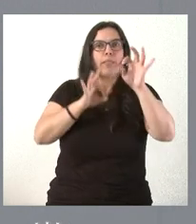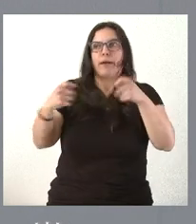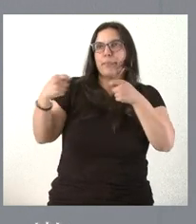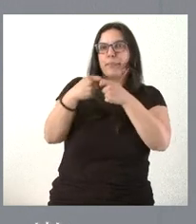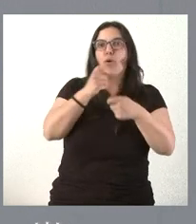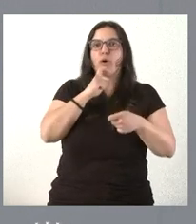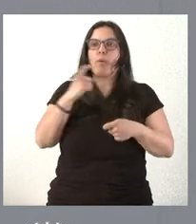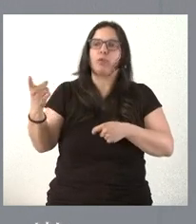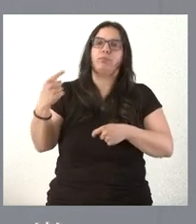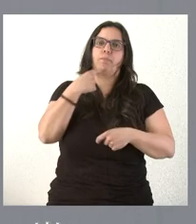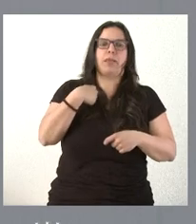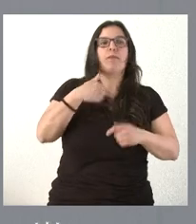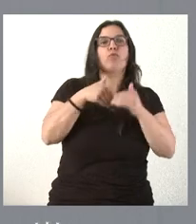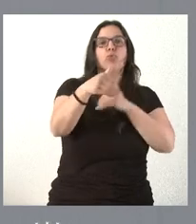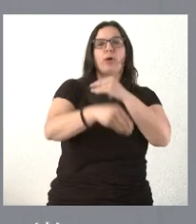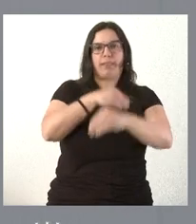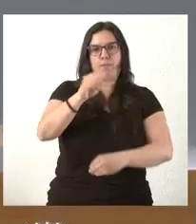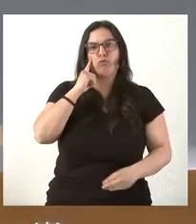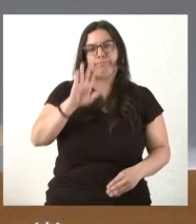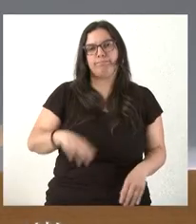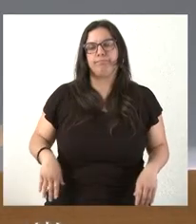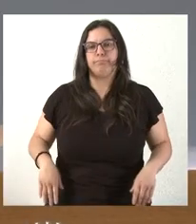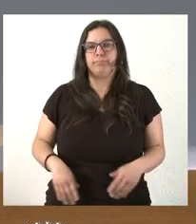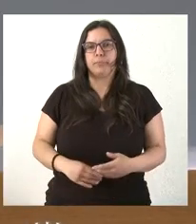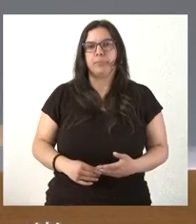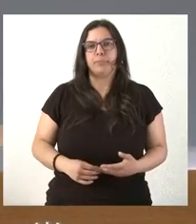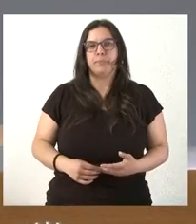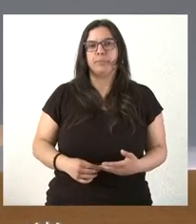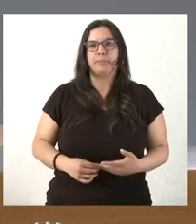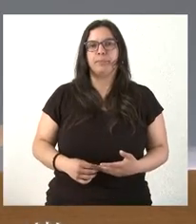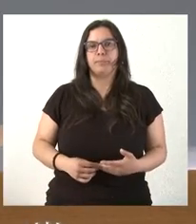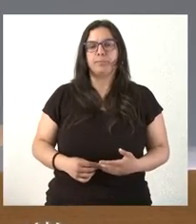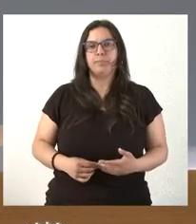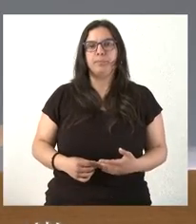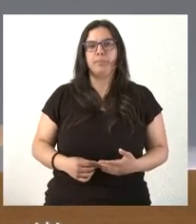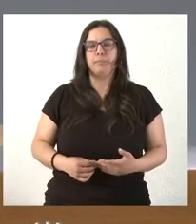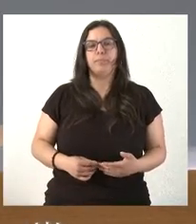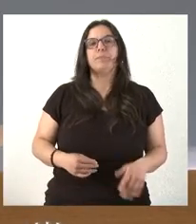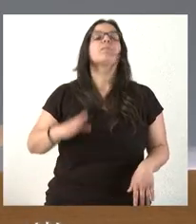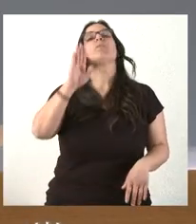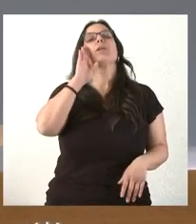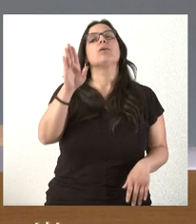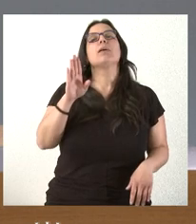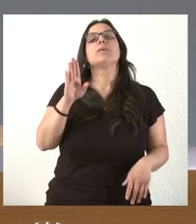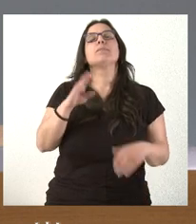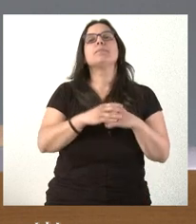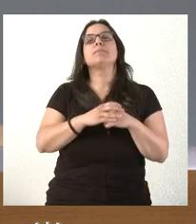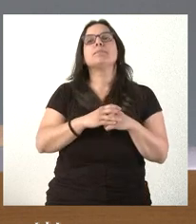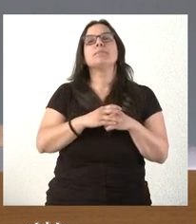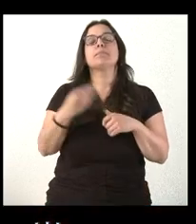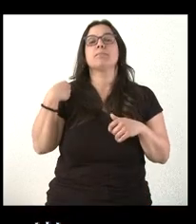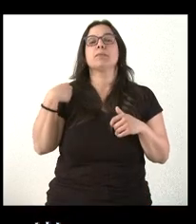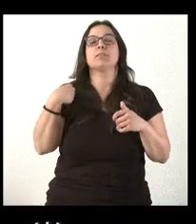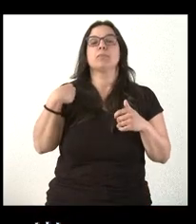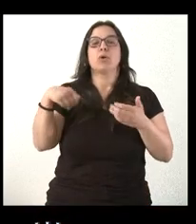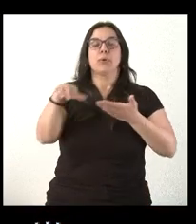definiéndola que nos podría corresponder en el futuro. ¿Qué tal? Hola. Buenos días. Buenos días. Voy a leer un comunicado de